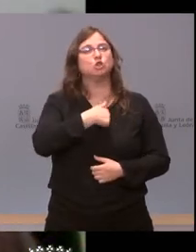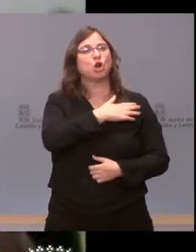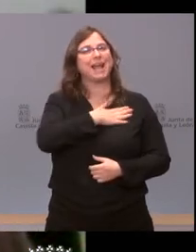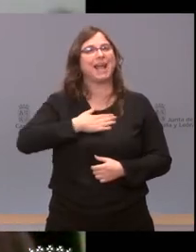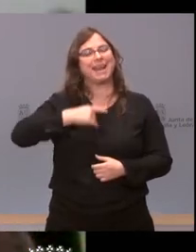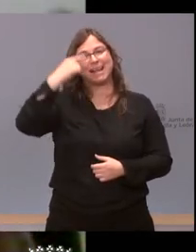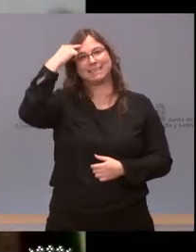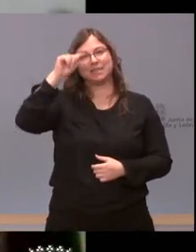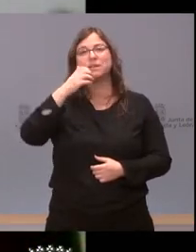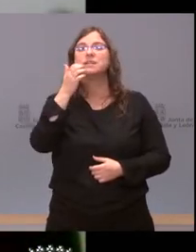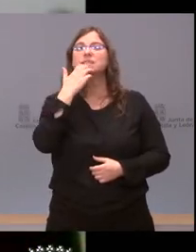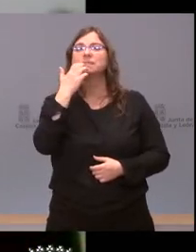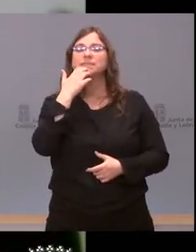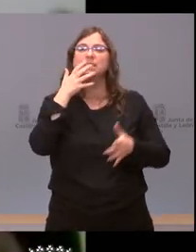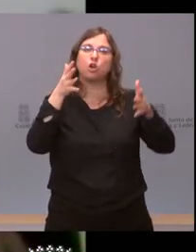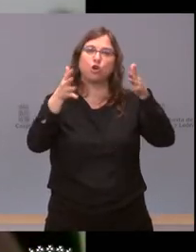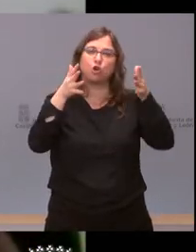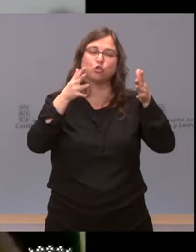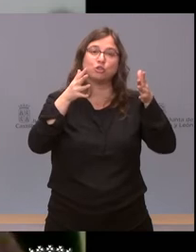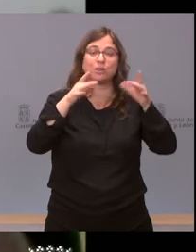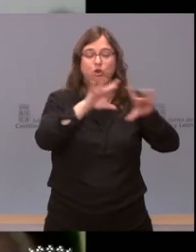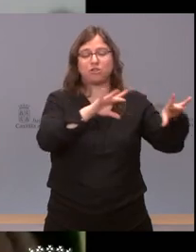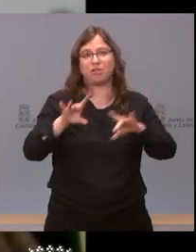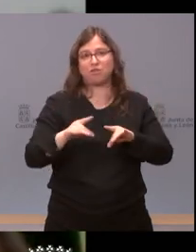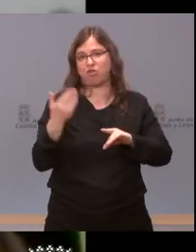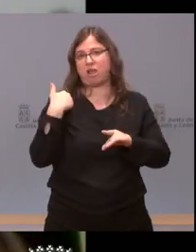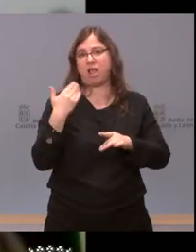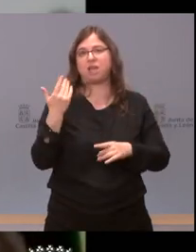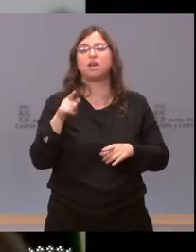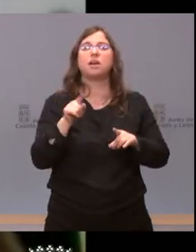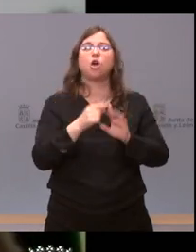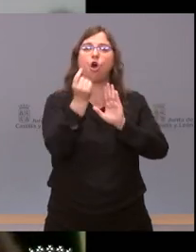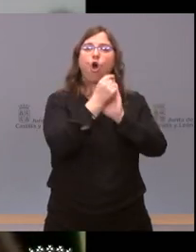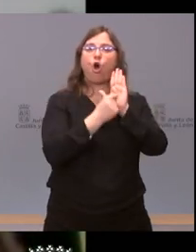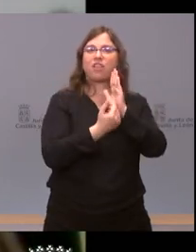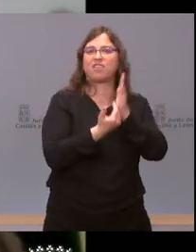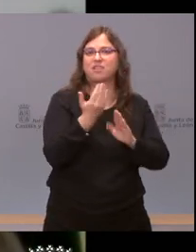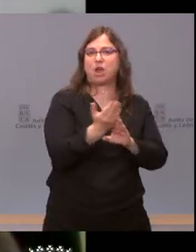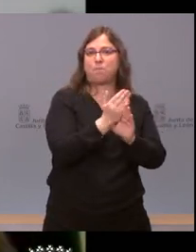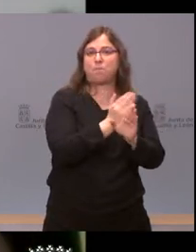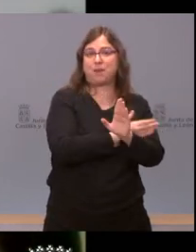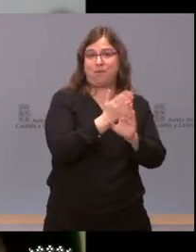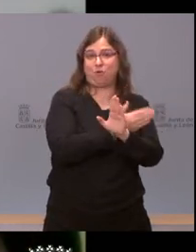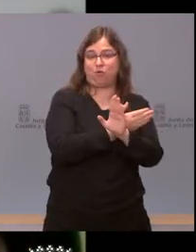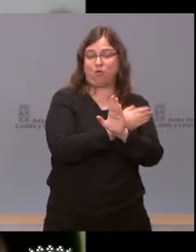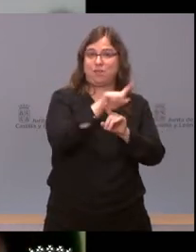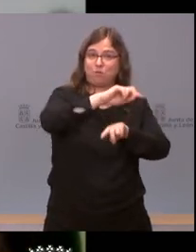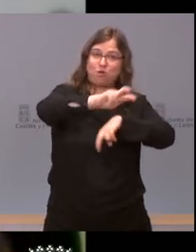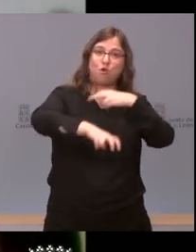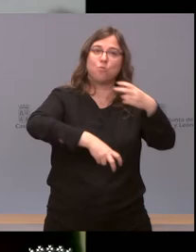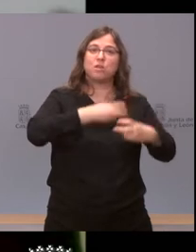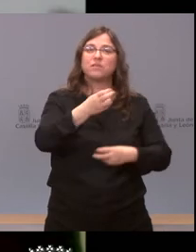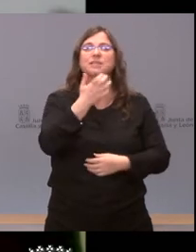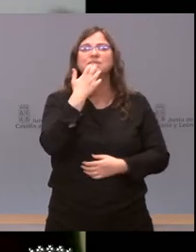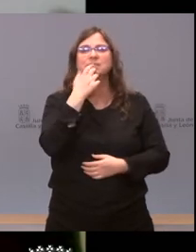si en el consejo interterritorial de ayer había un orden del día previo que se que se modificó y si no